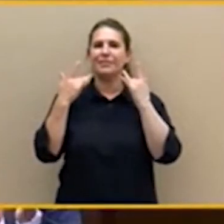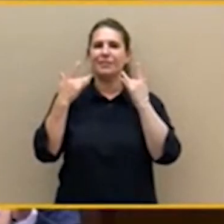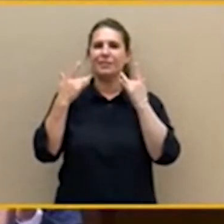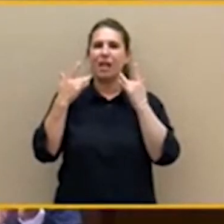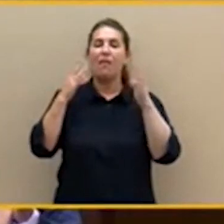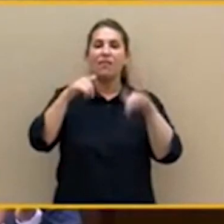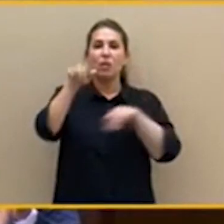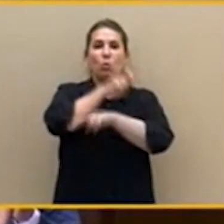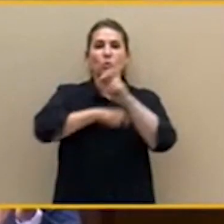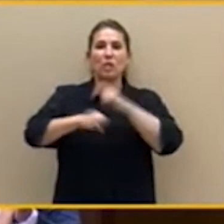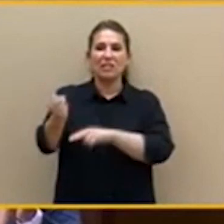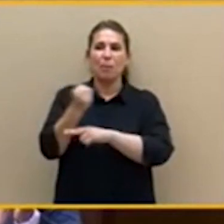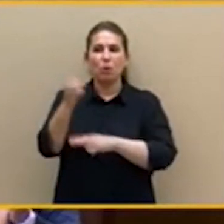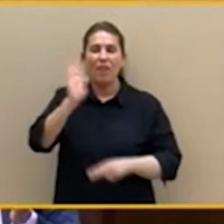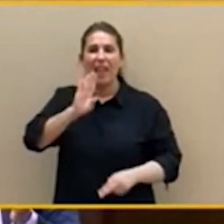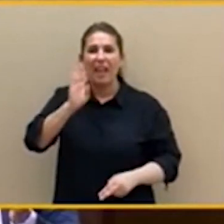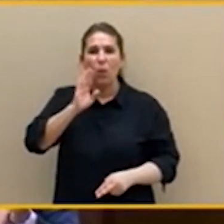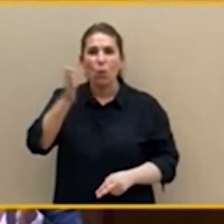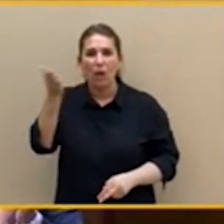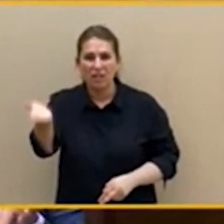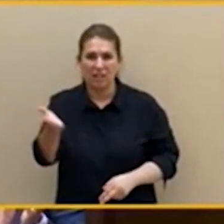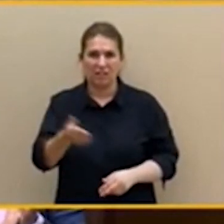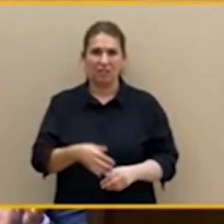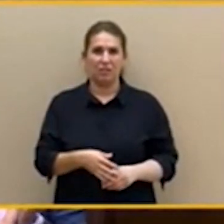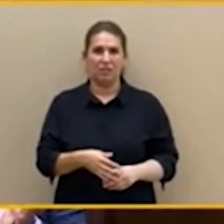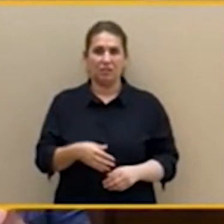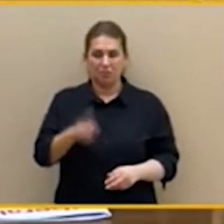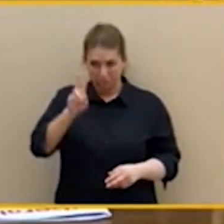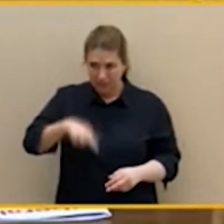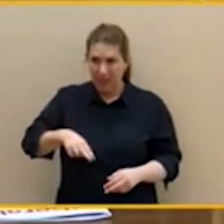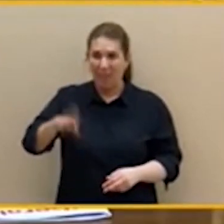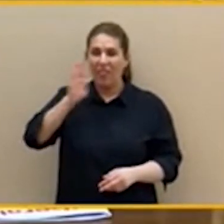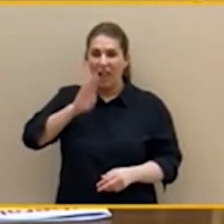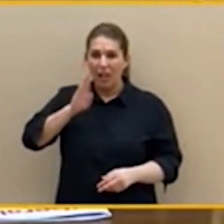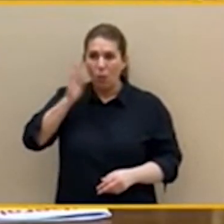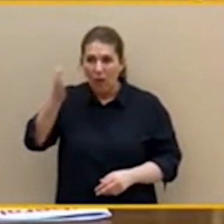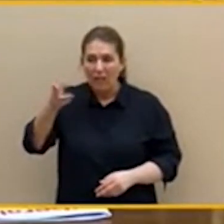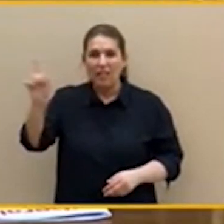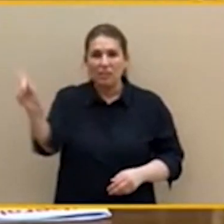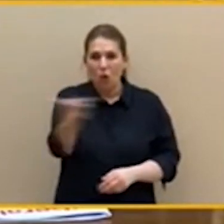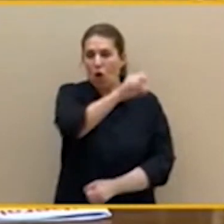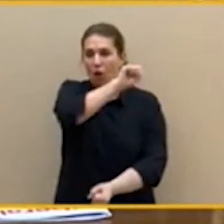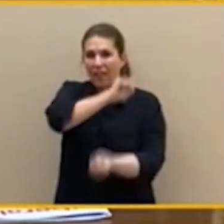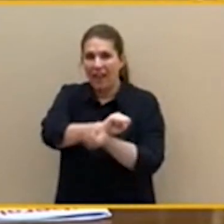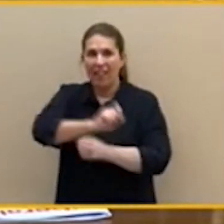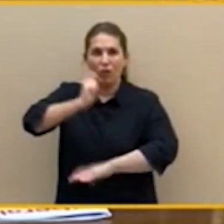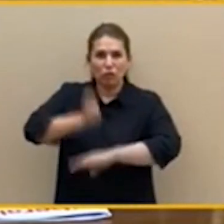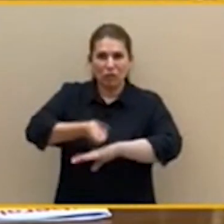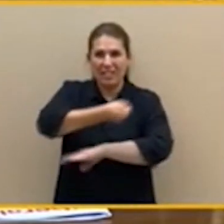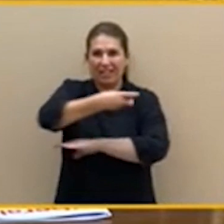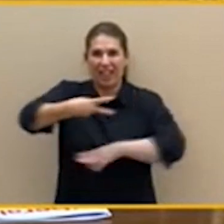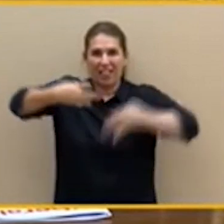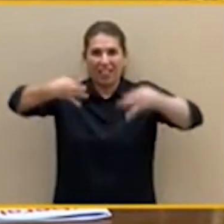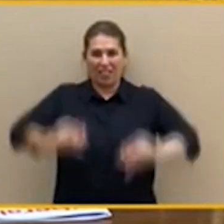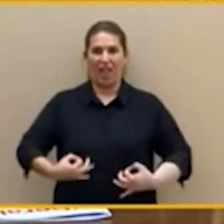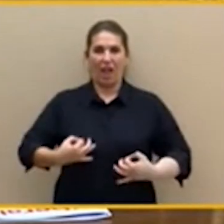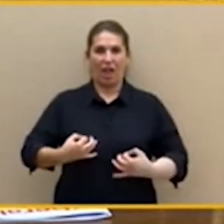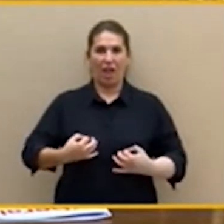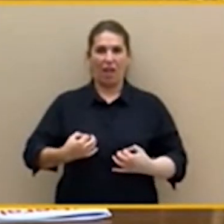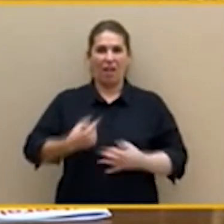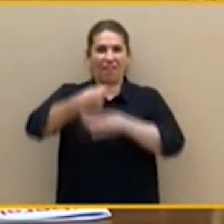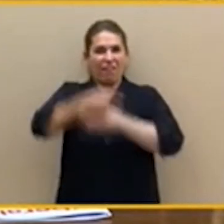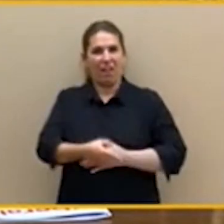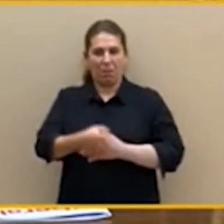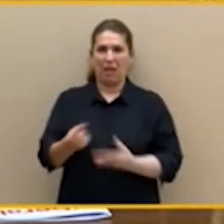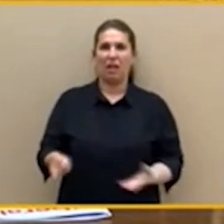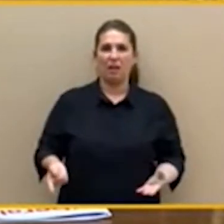condenados en sentencia firme. Delincuentes. Y cuando unos presupuestos generales del Estado caen sobre